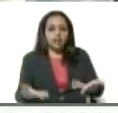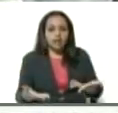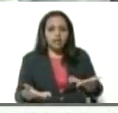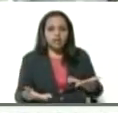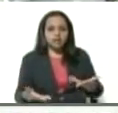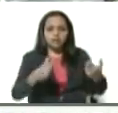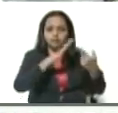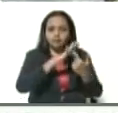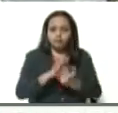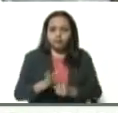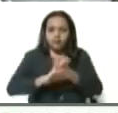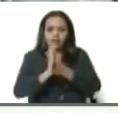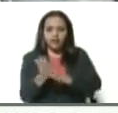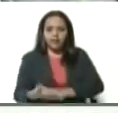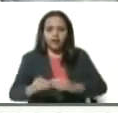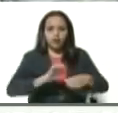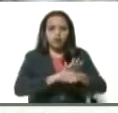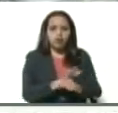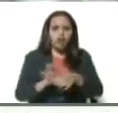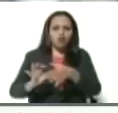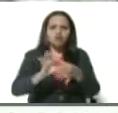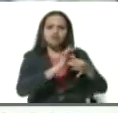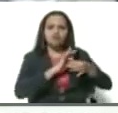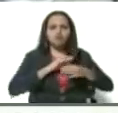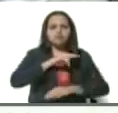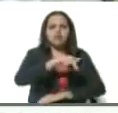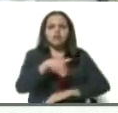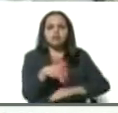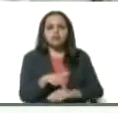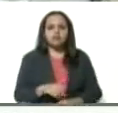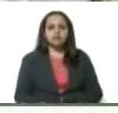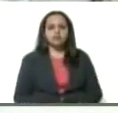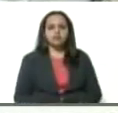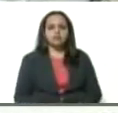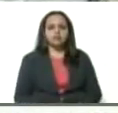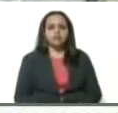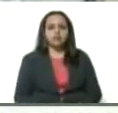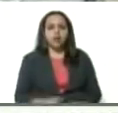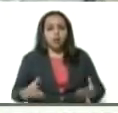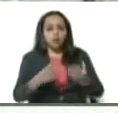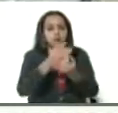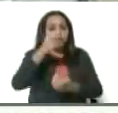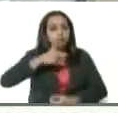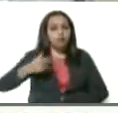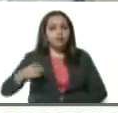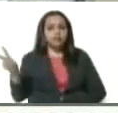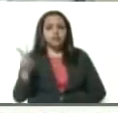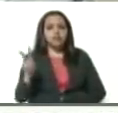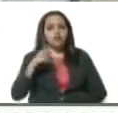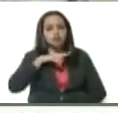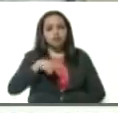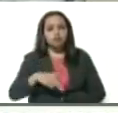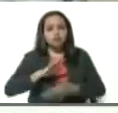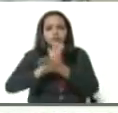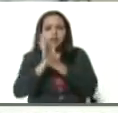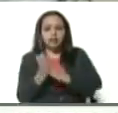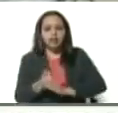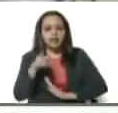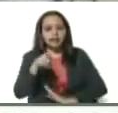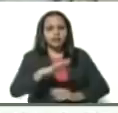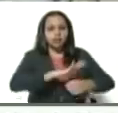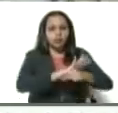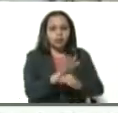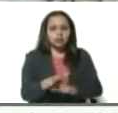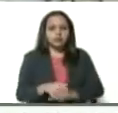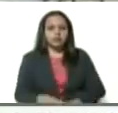vencer al coronavirus en unión nacional. Es con el pueblo venezolano que nosotros vamos a derrotar el COVID.